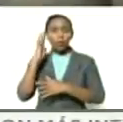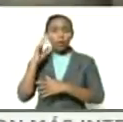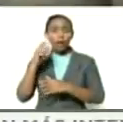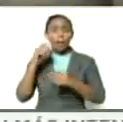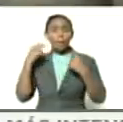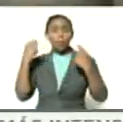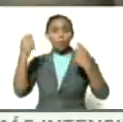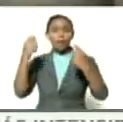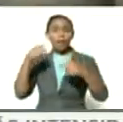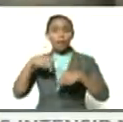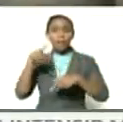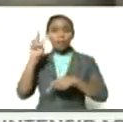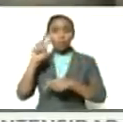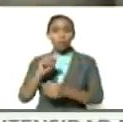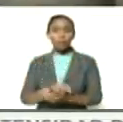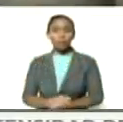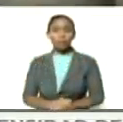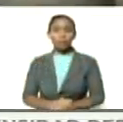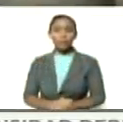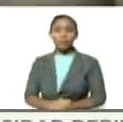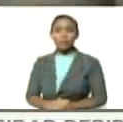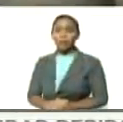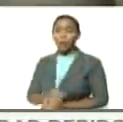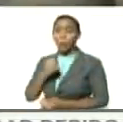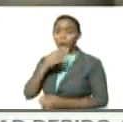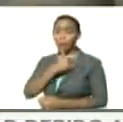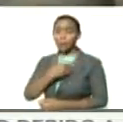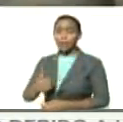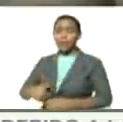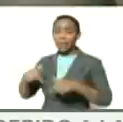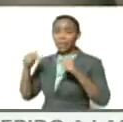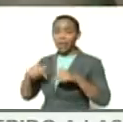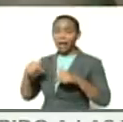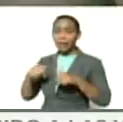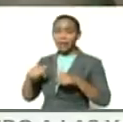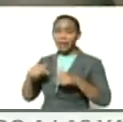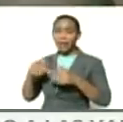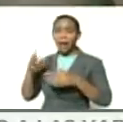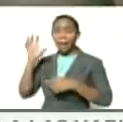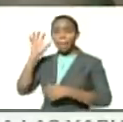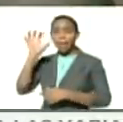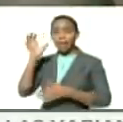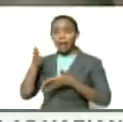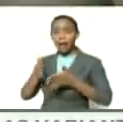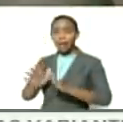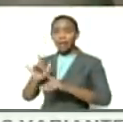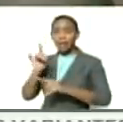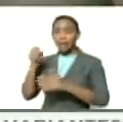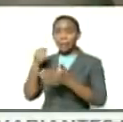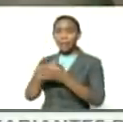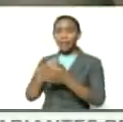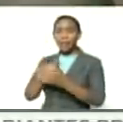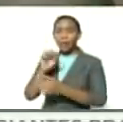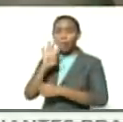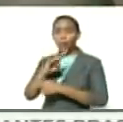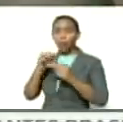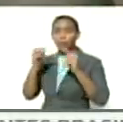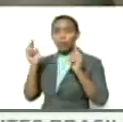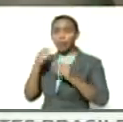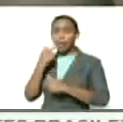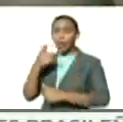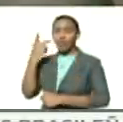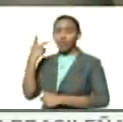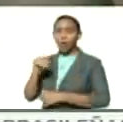para la prosperidad de Venezuela bueno presidente desde donde nace la patria desde donde en esa batalla de cuatro puentes se le dijo no al